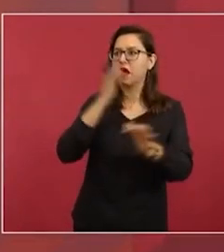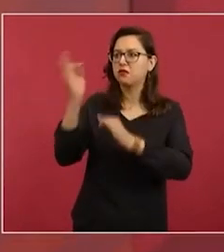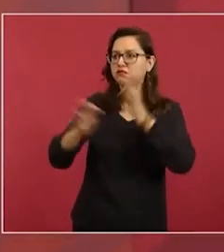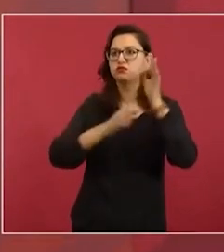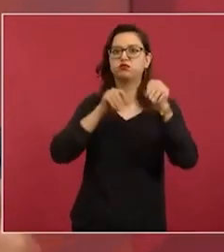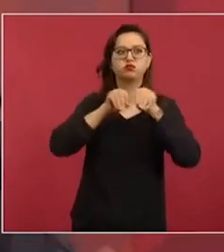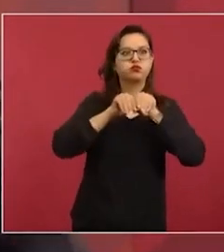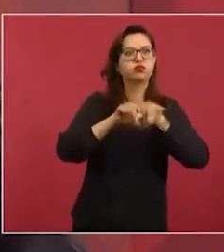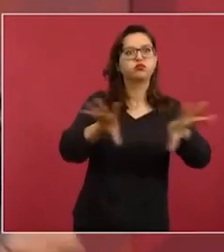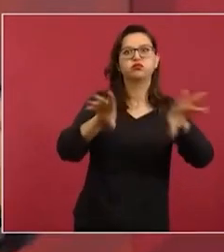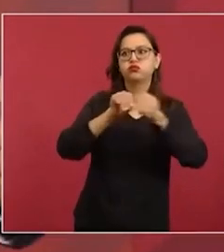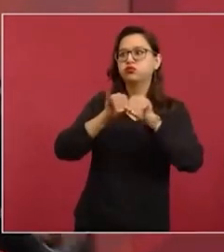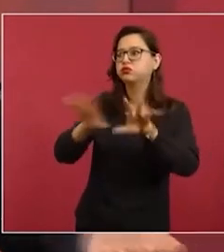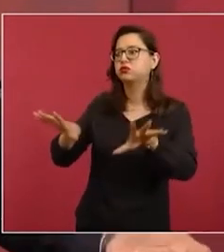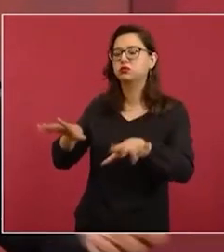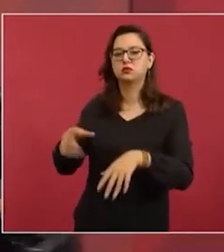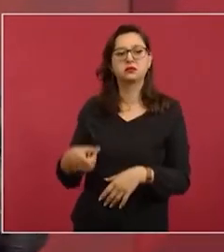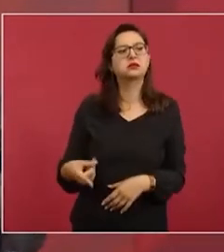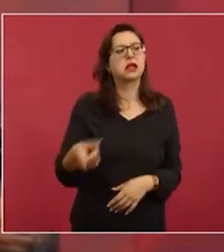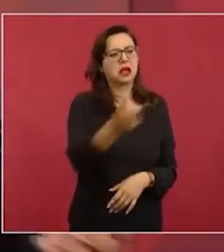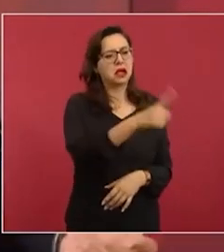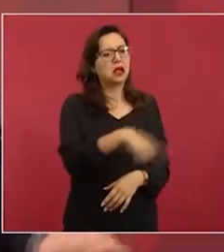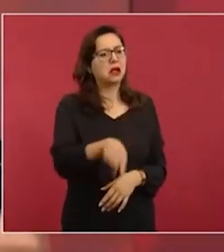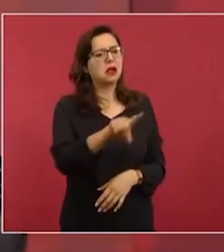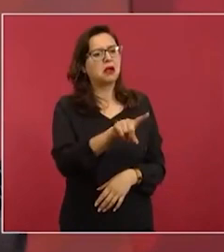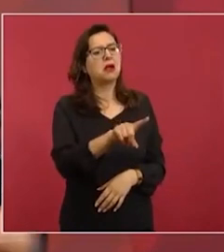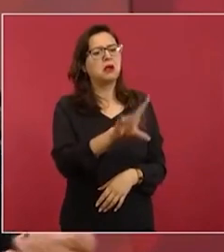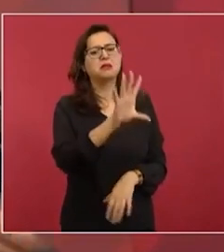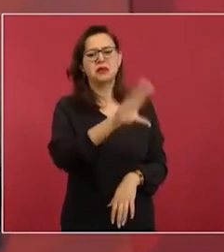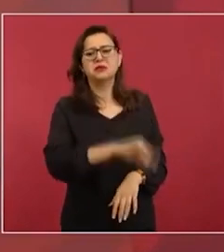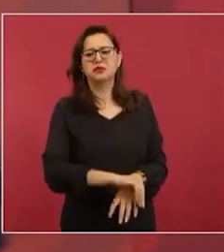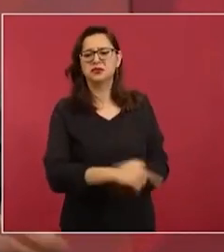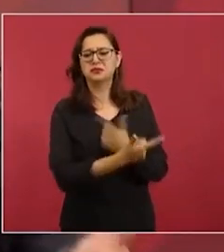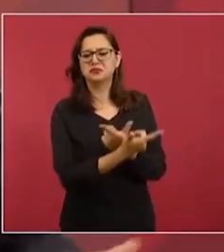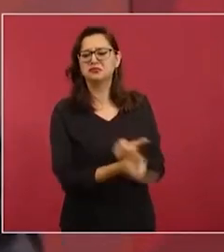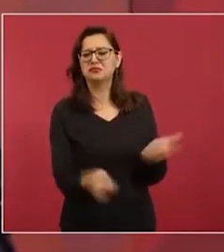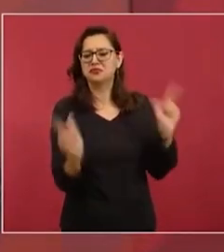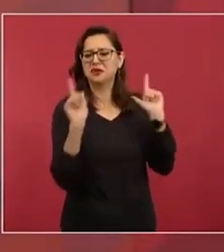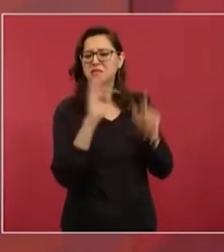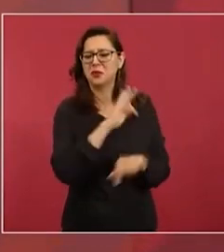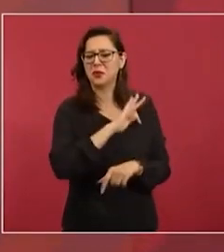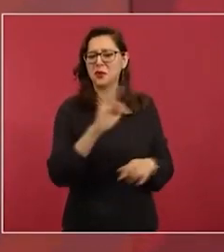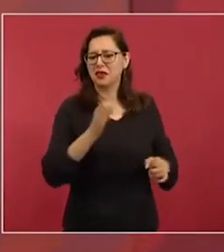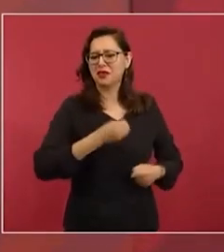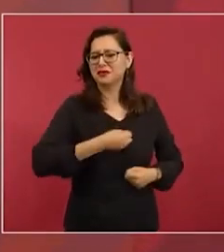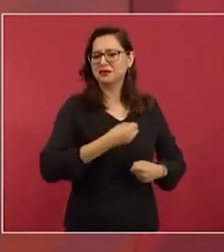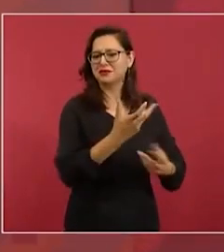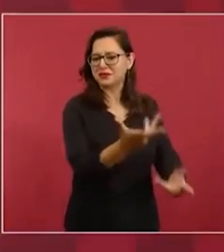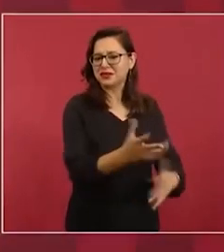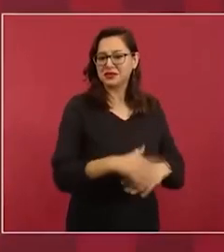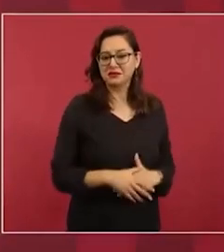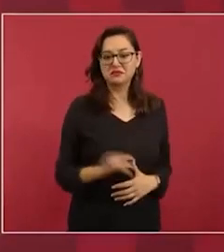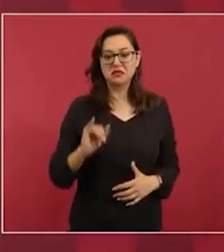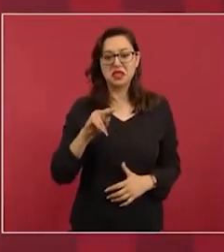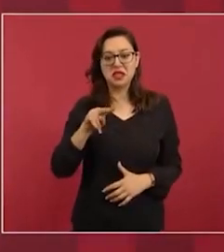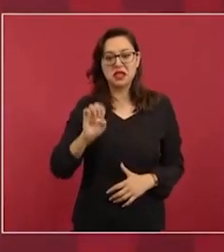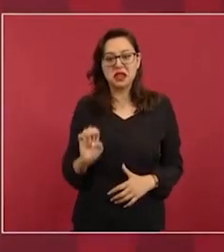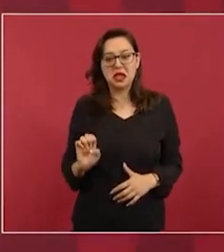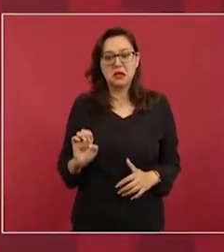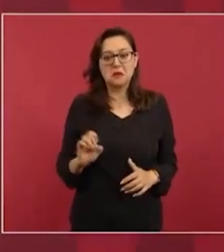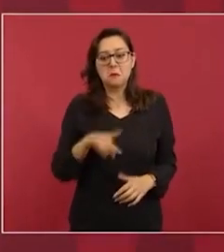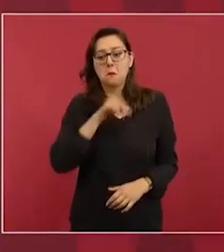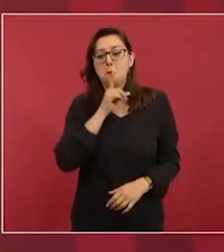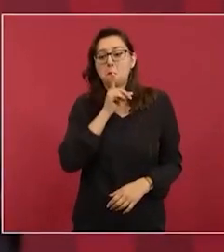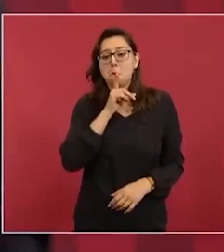hacen manifestaciones y dirigentes de partidos